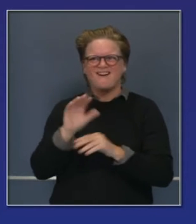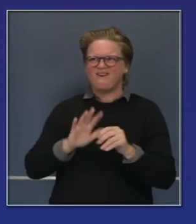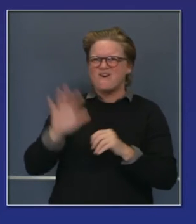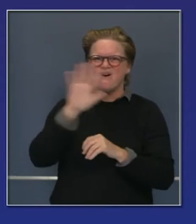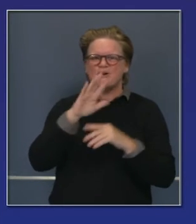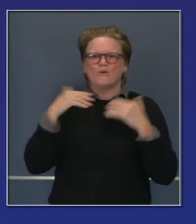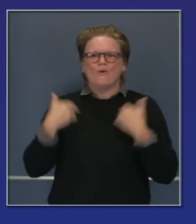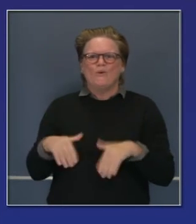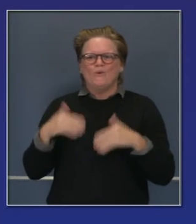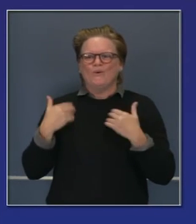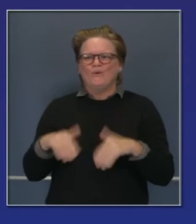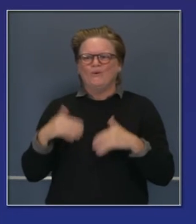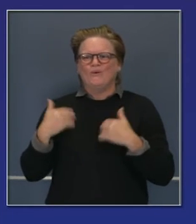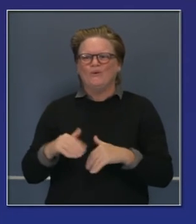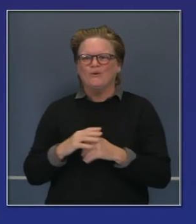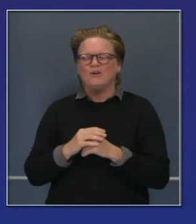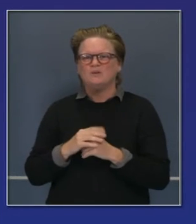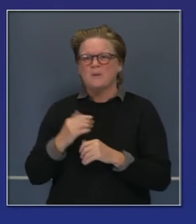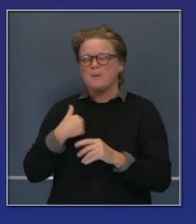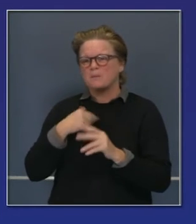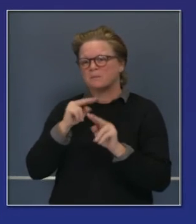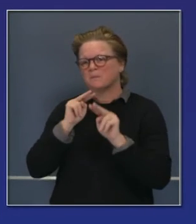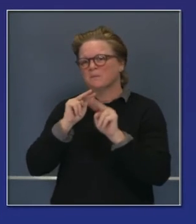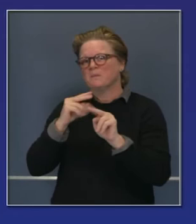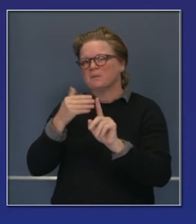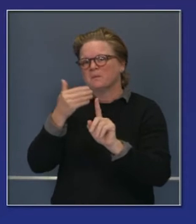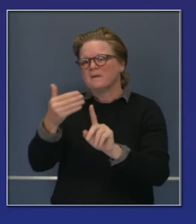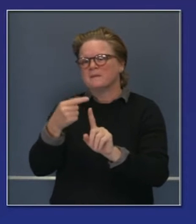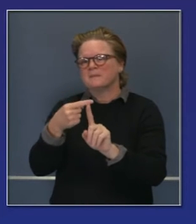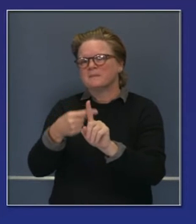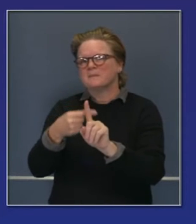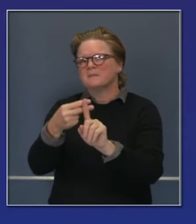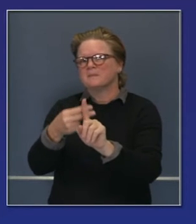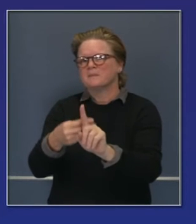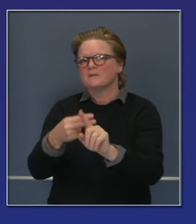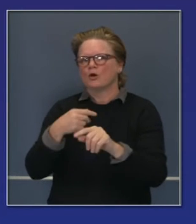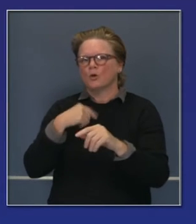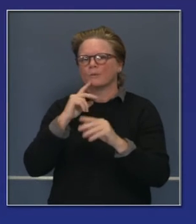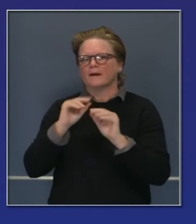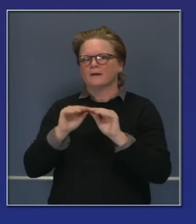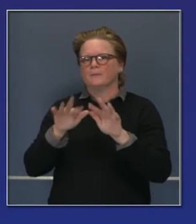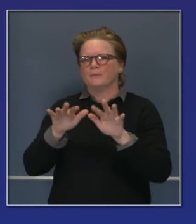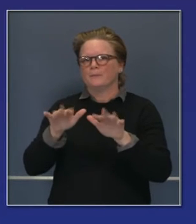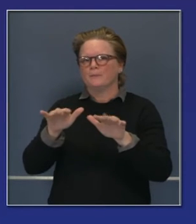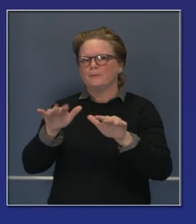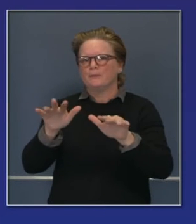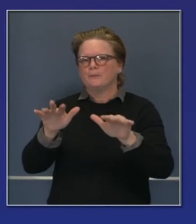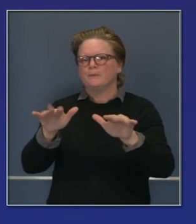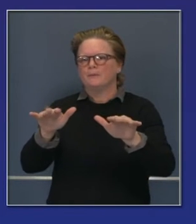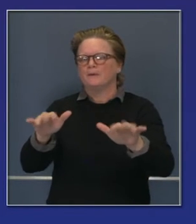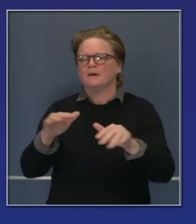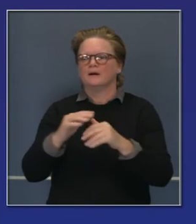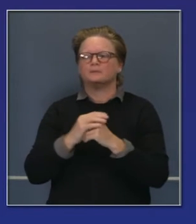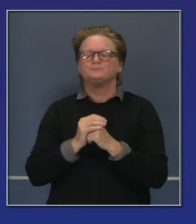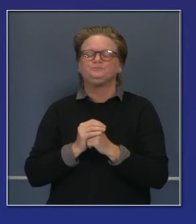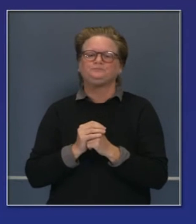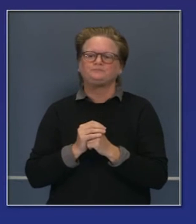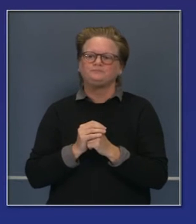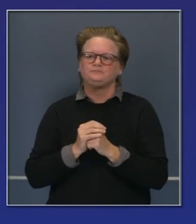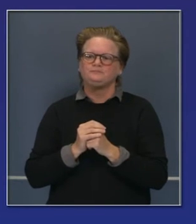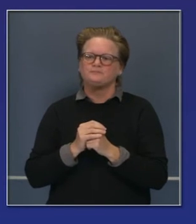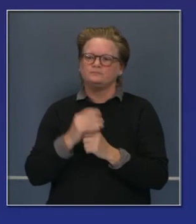venideros también. Y aquí también en la transparencia pueden ver el segundo punto. Es